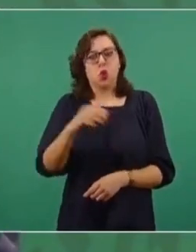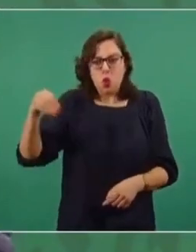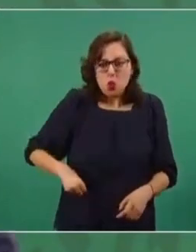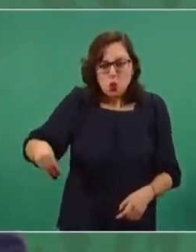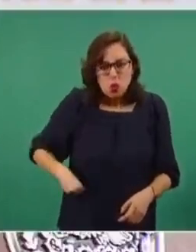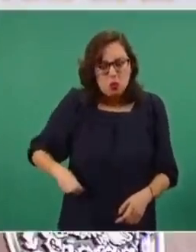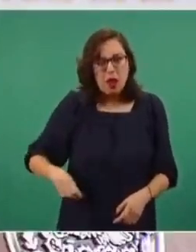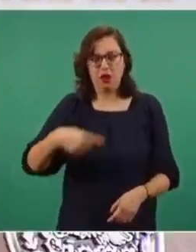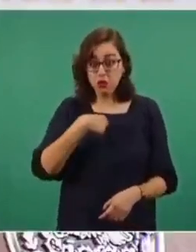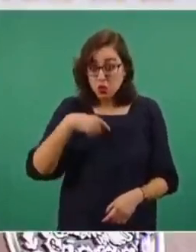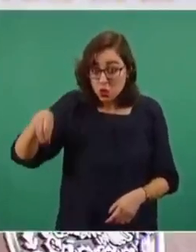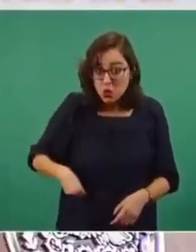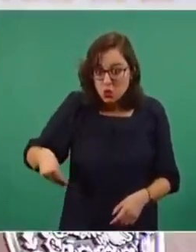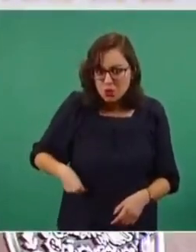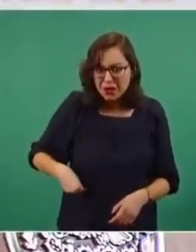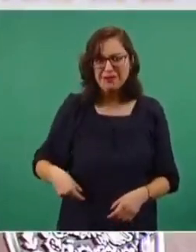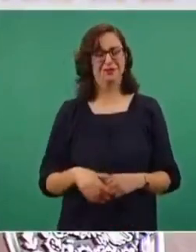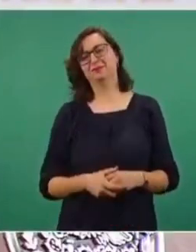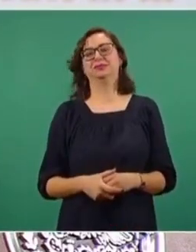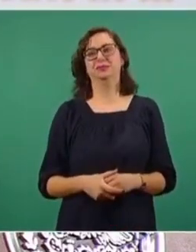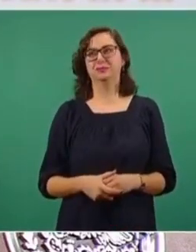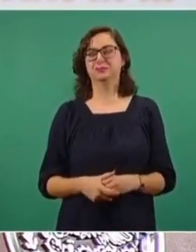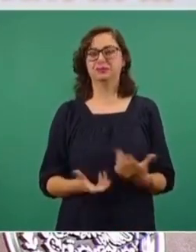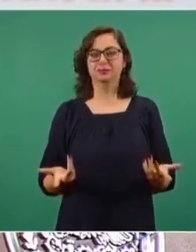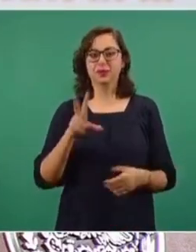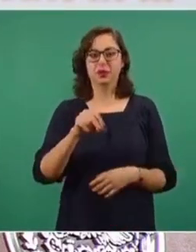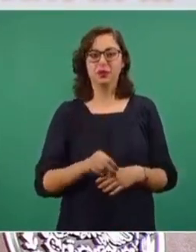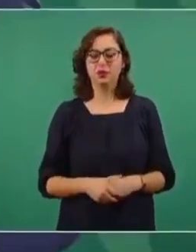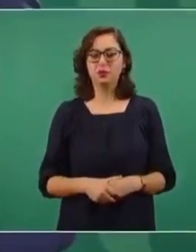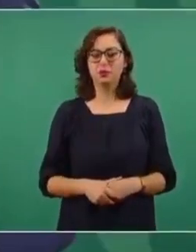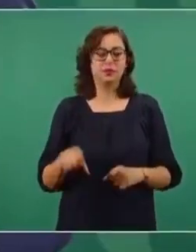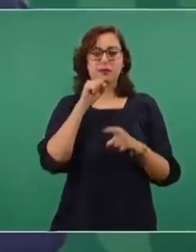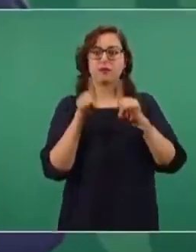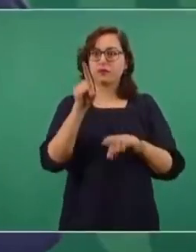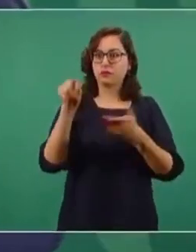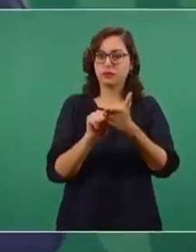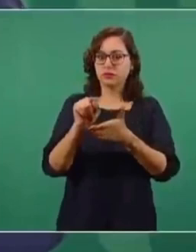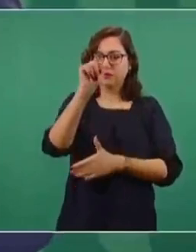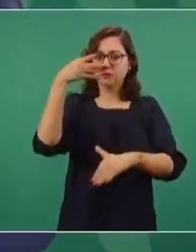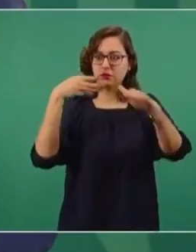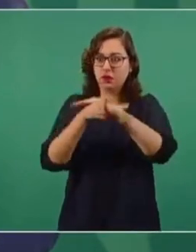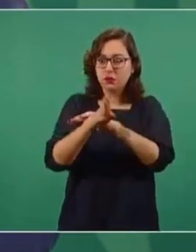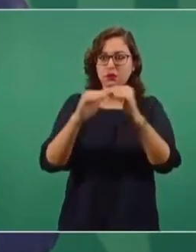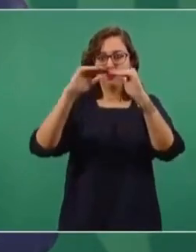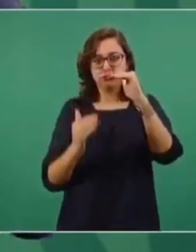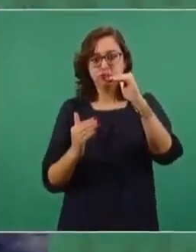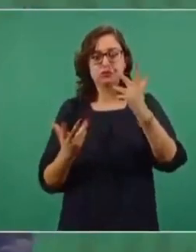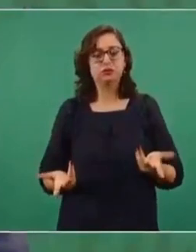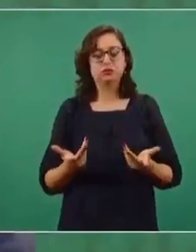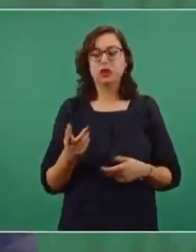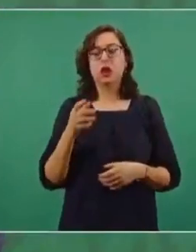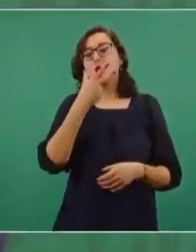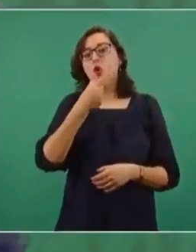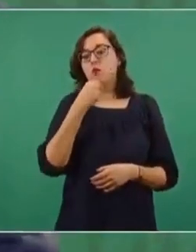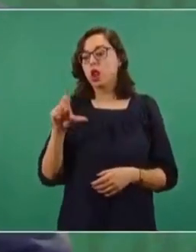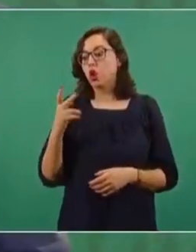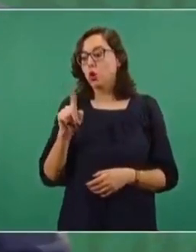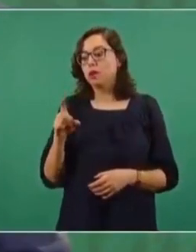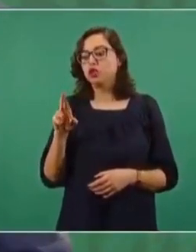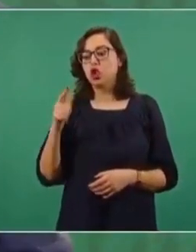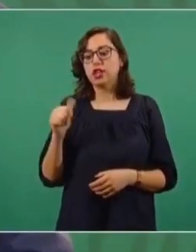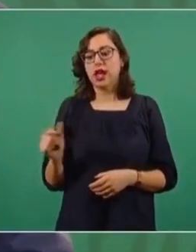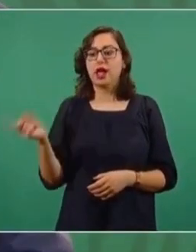Es lo del metro, les comentaba yo la conversación de López Dóriga con Aguilar Camín, también, culpándome,